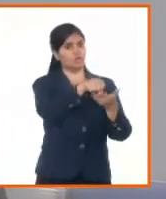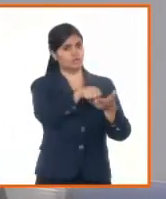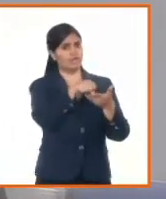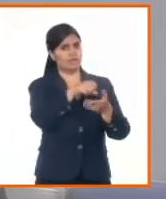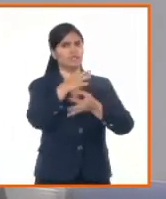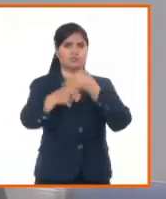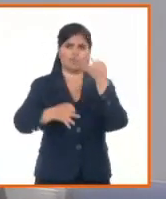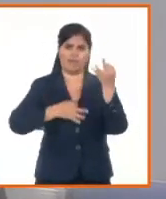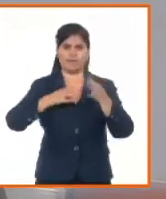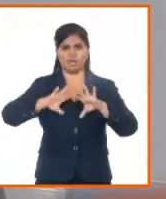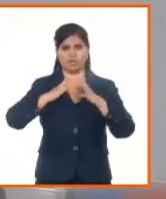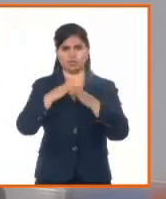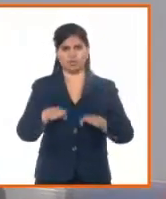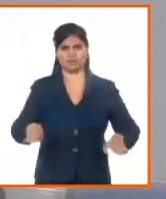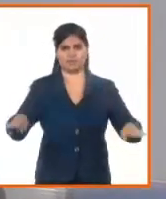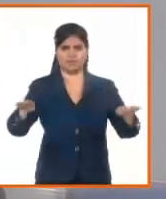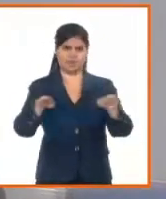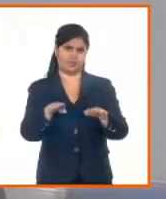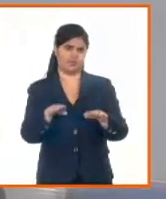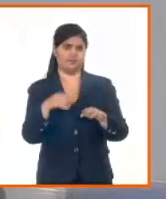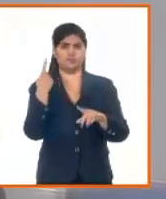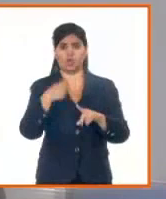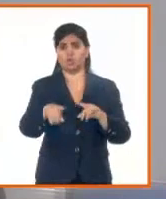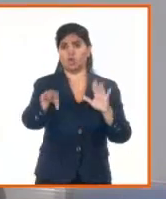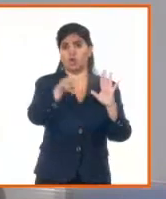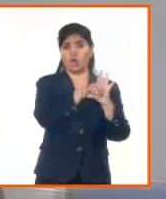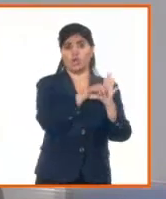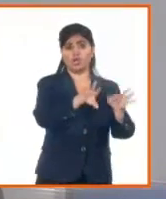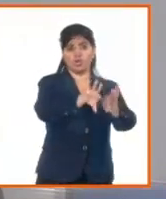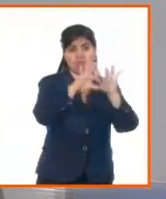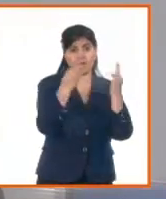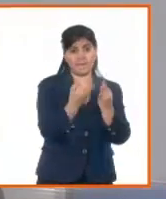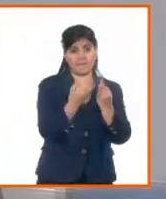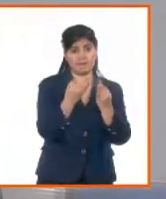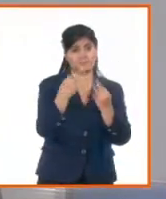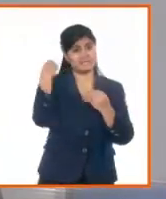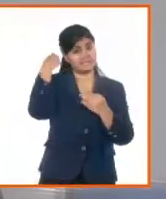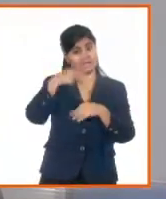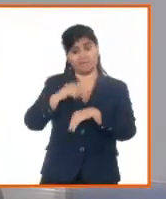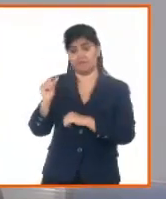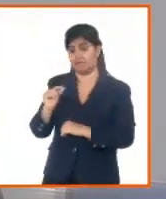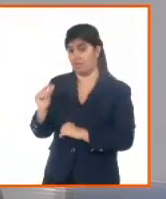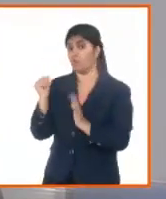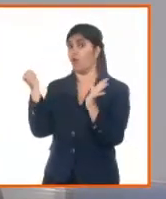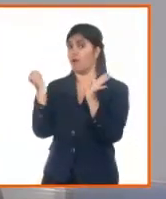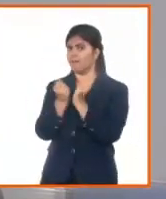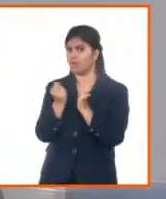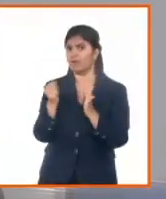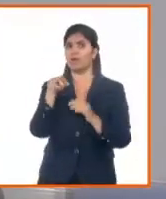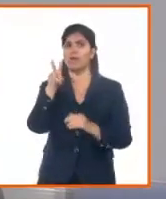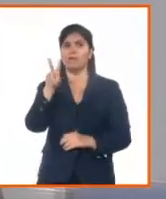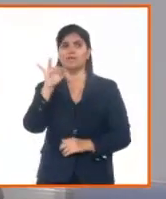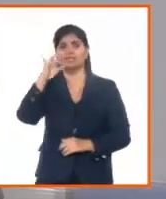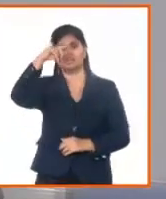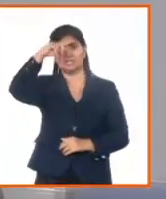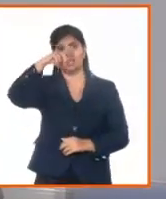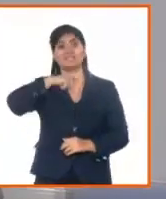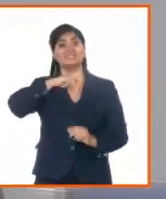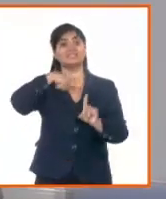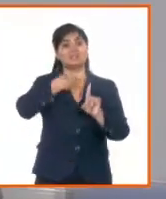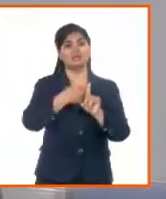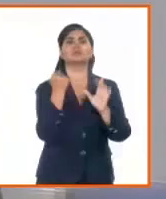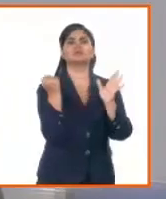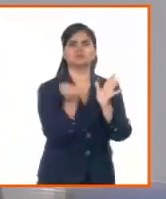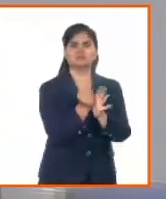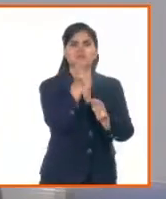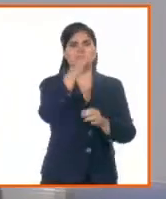hoy. Y el Código de la Familia, que indiscutiblemente entró en vigor el 27 de septiembre, tiene cerca